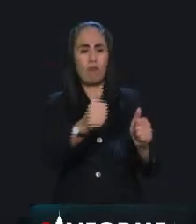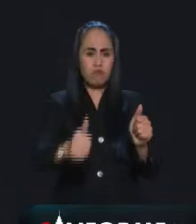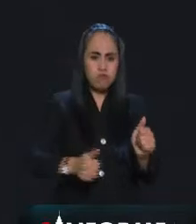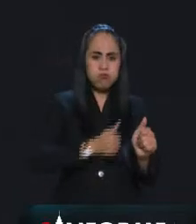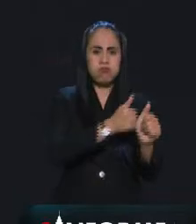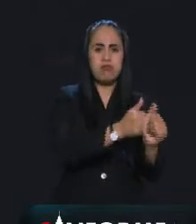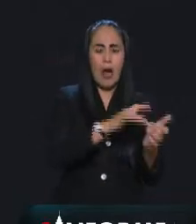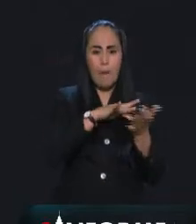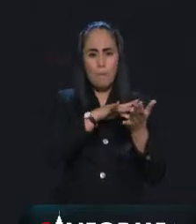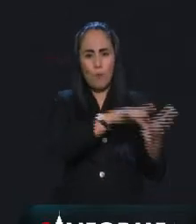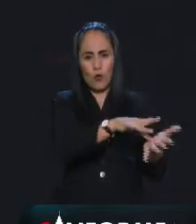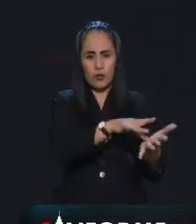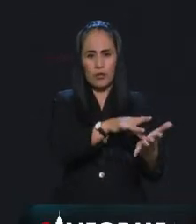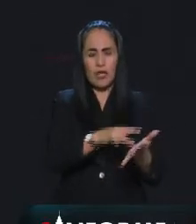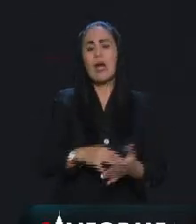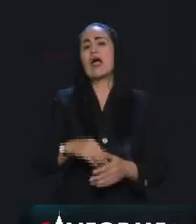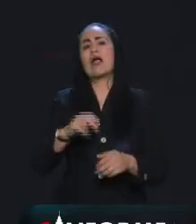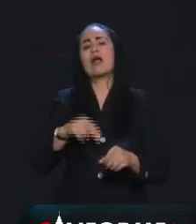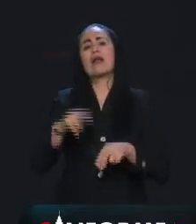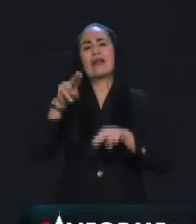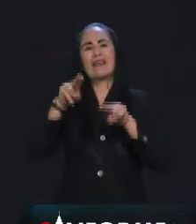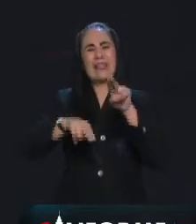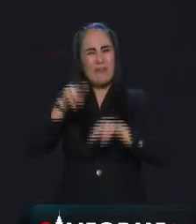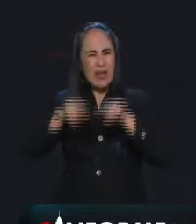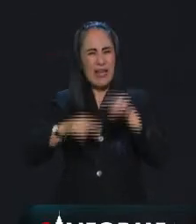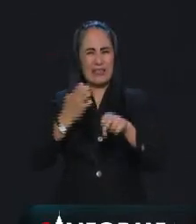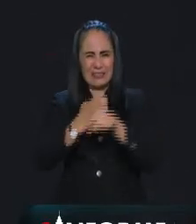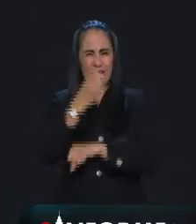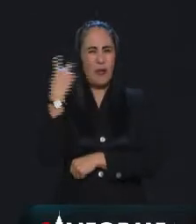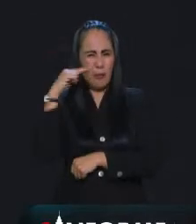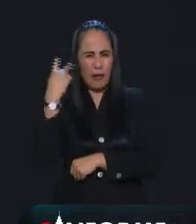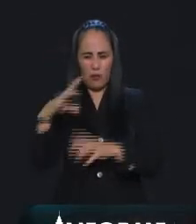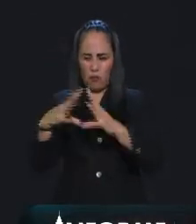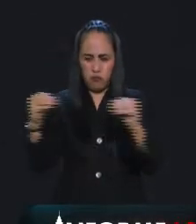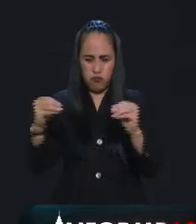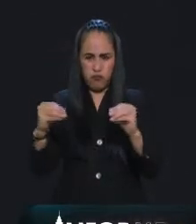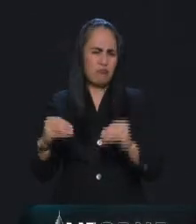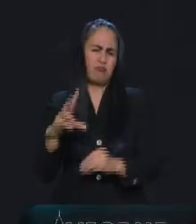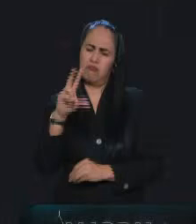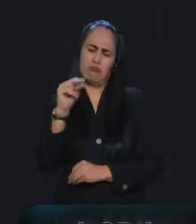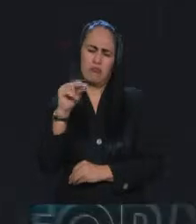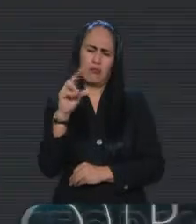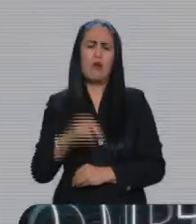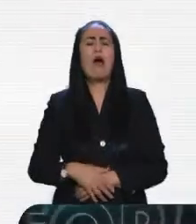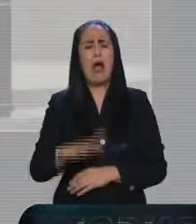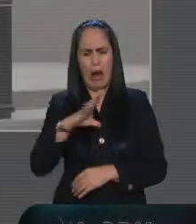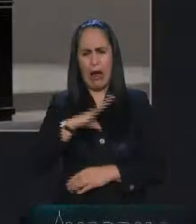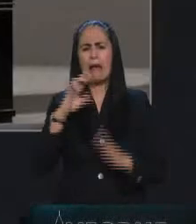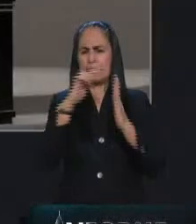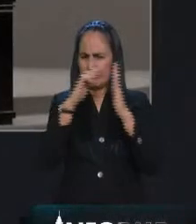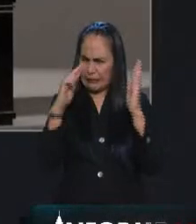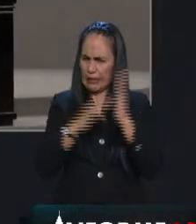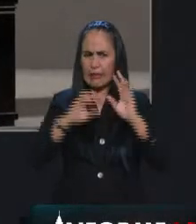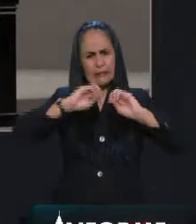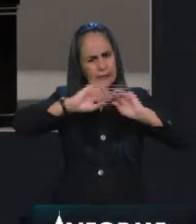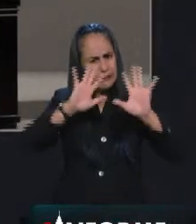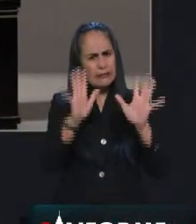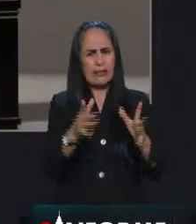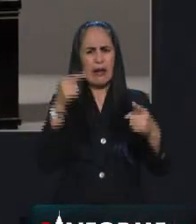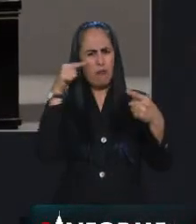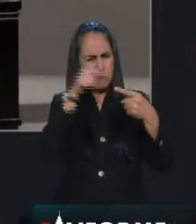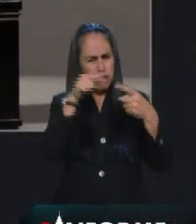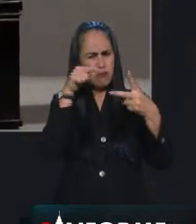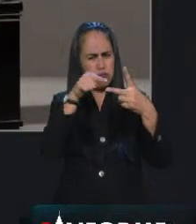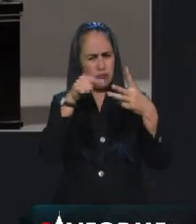desaparición de poderes para Veracruz. No son las condiciones. Hay reglas muy claras, muy específicas para